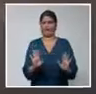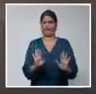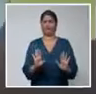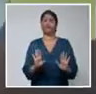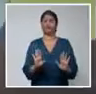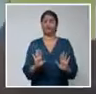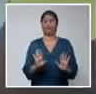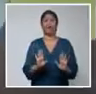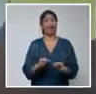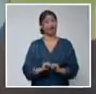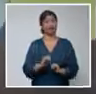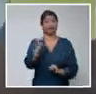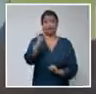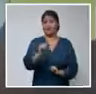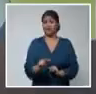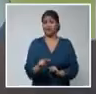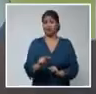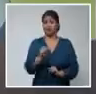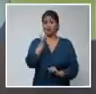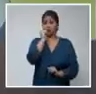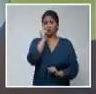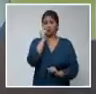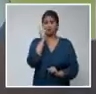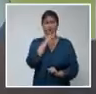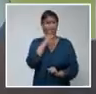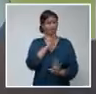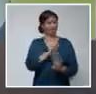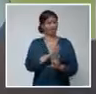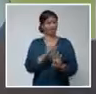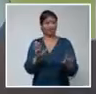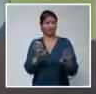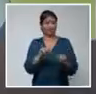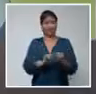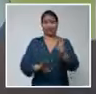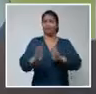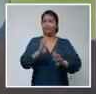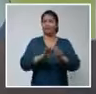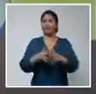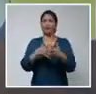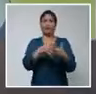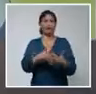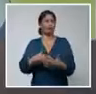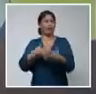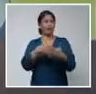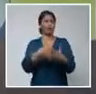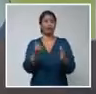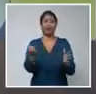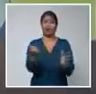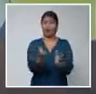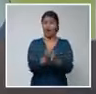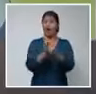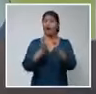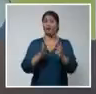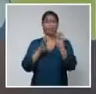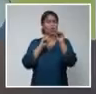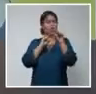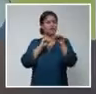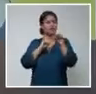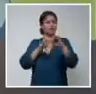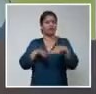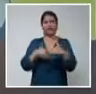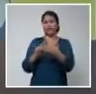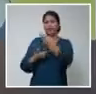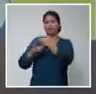youtuber del lado de allá, promotor de listas negras y bloqueos contra Cuba, afirmó hace unos días que la vacuna cubana